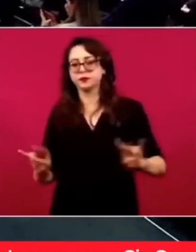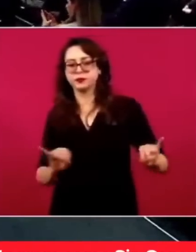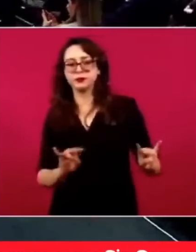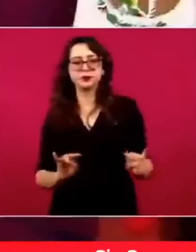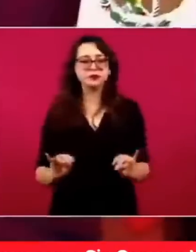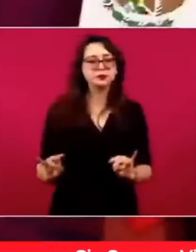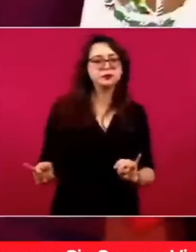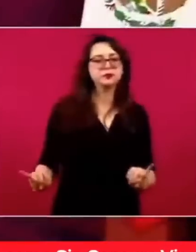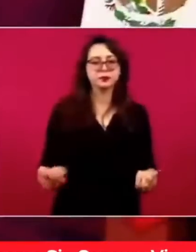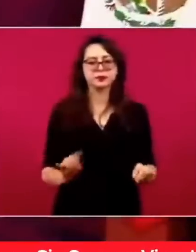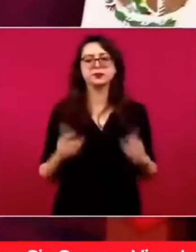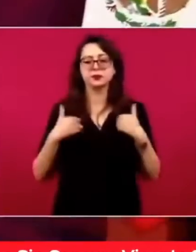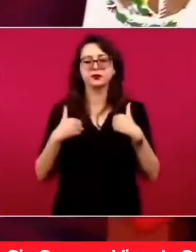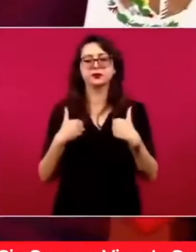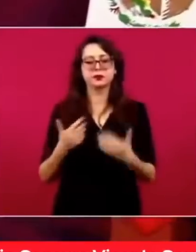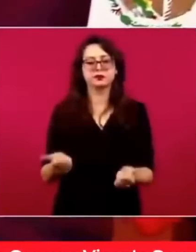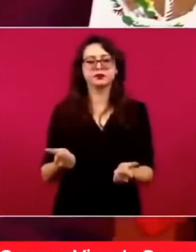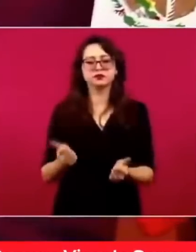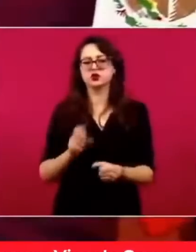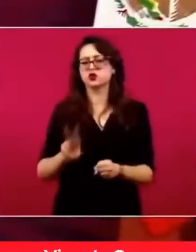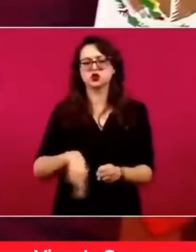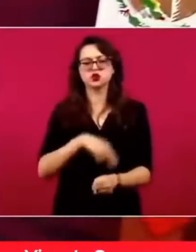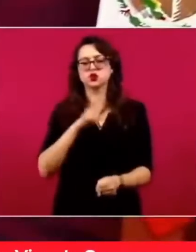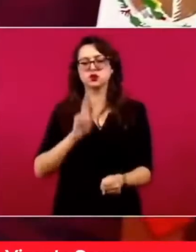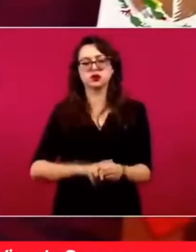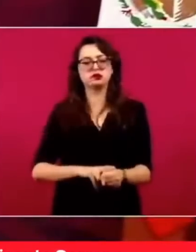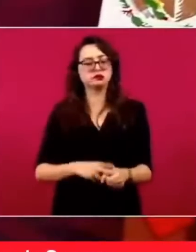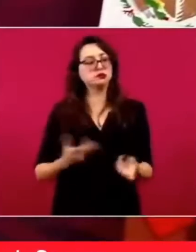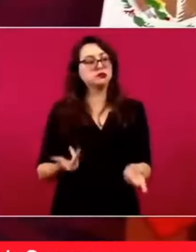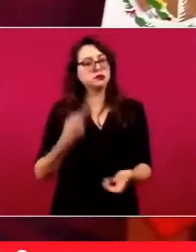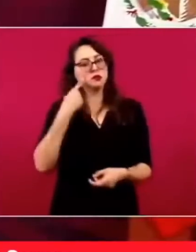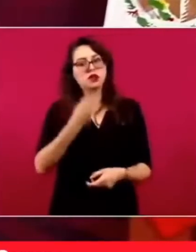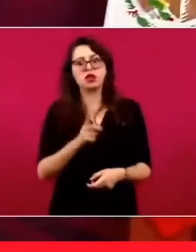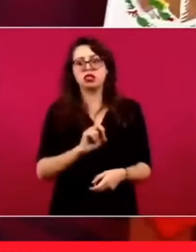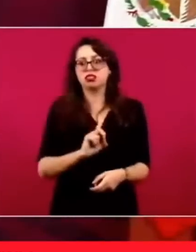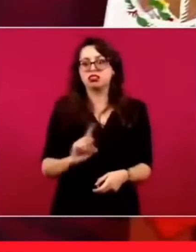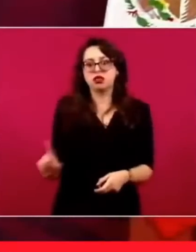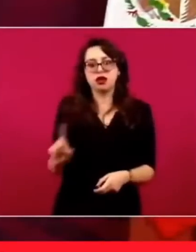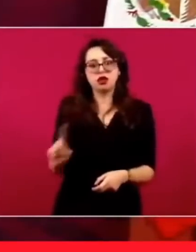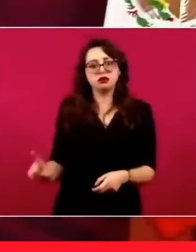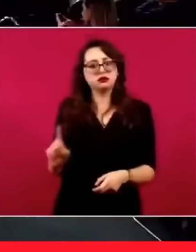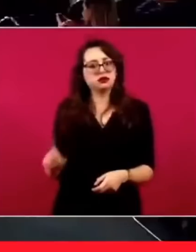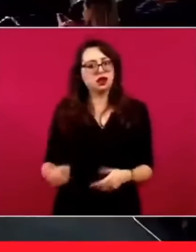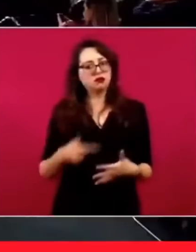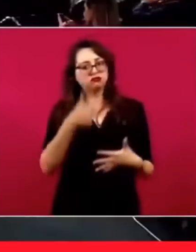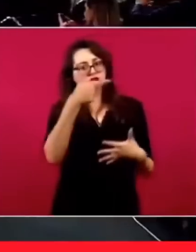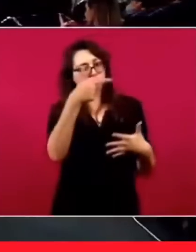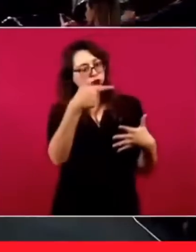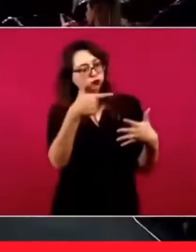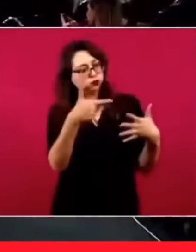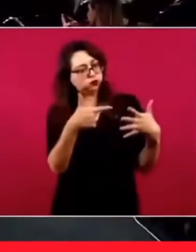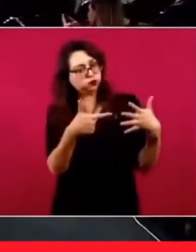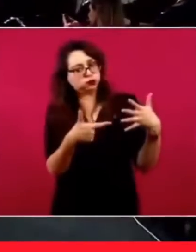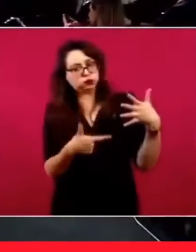también, miren cuántos hay en el